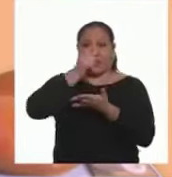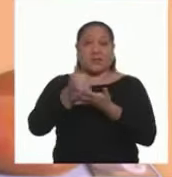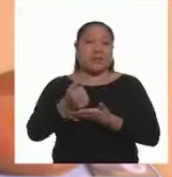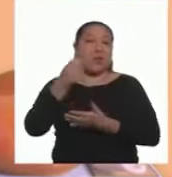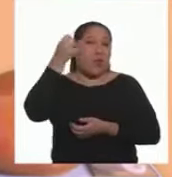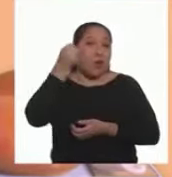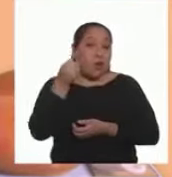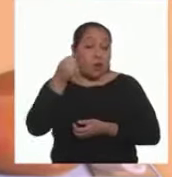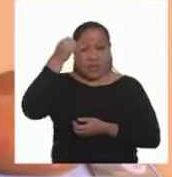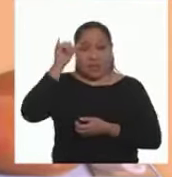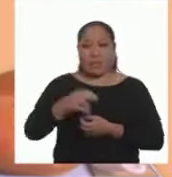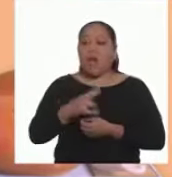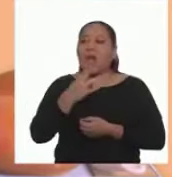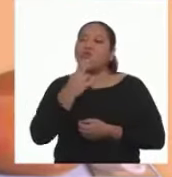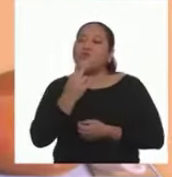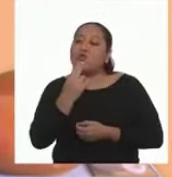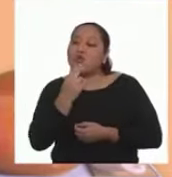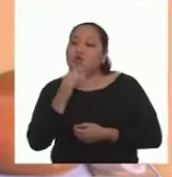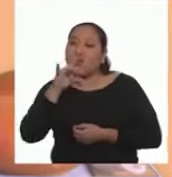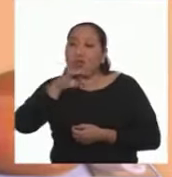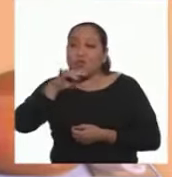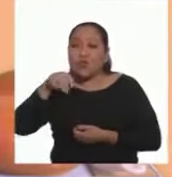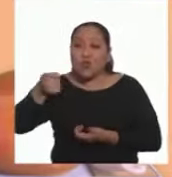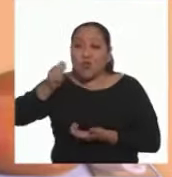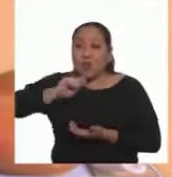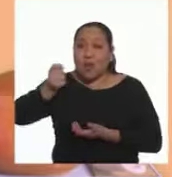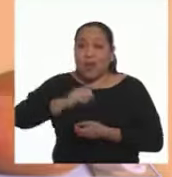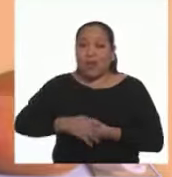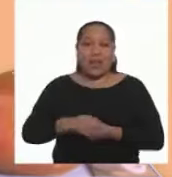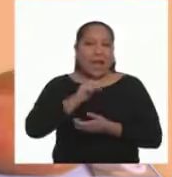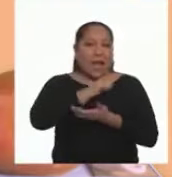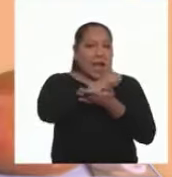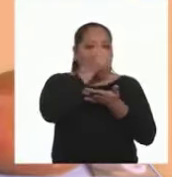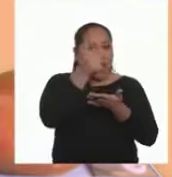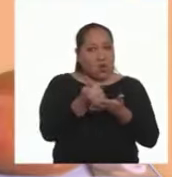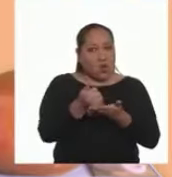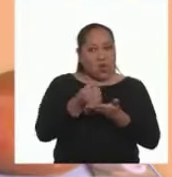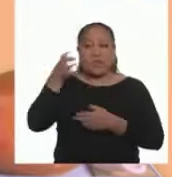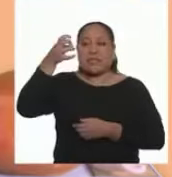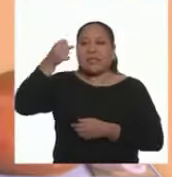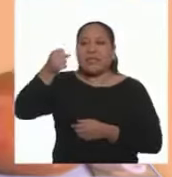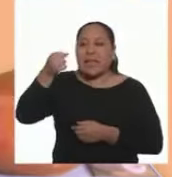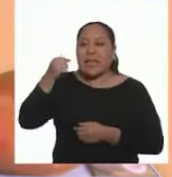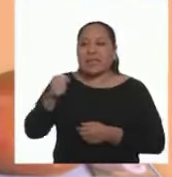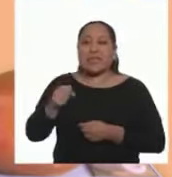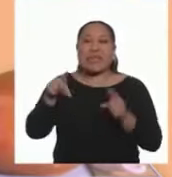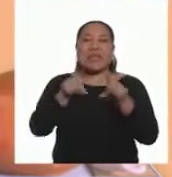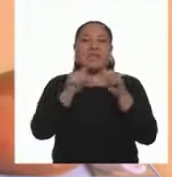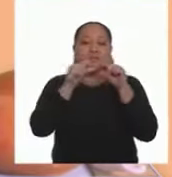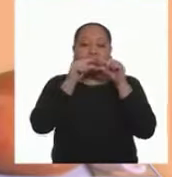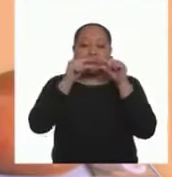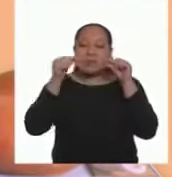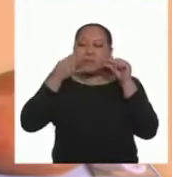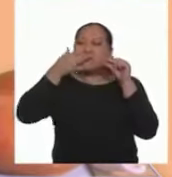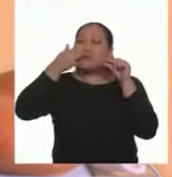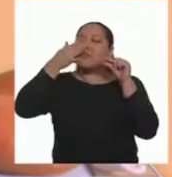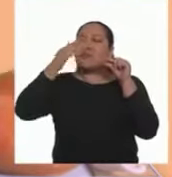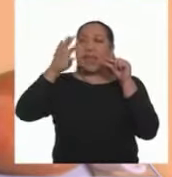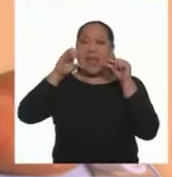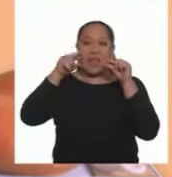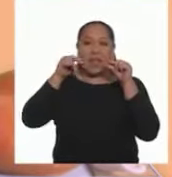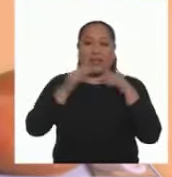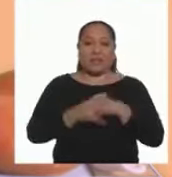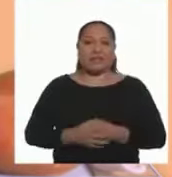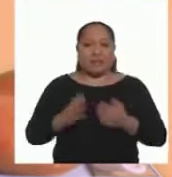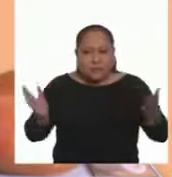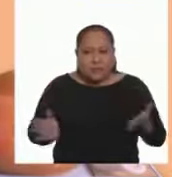ingredientes Del arroz con leche Del azúcar Del arroz De la leche Y la